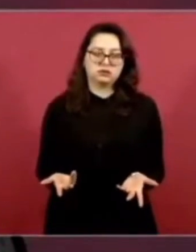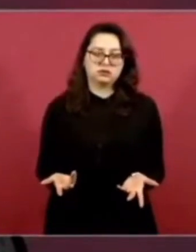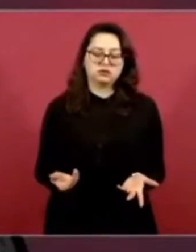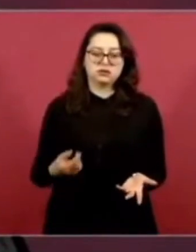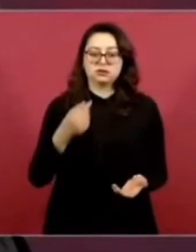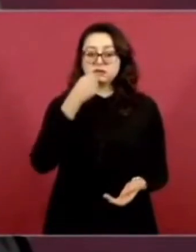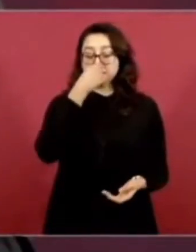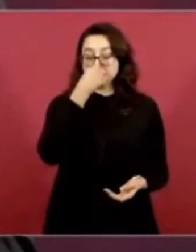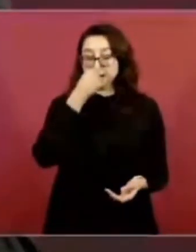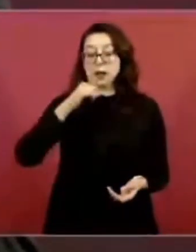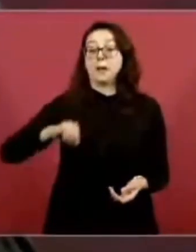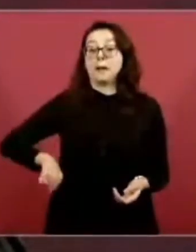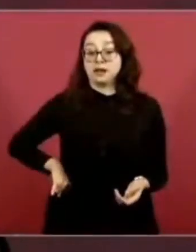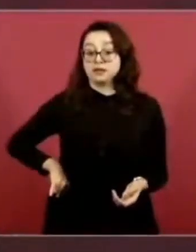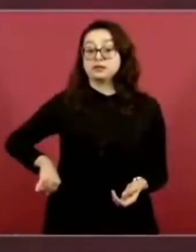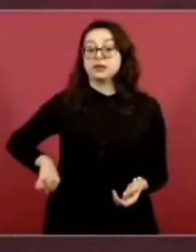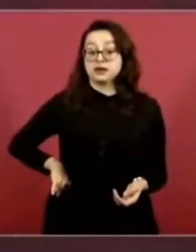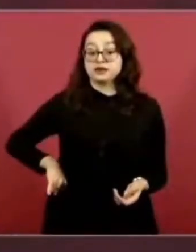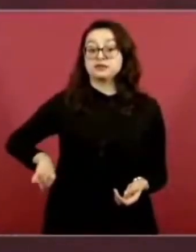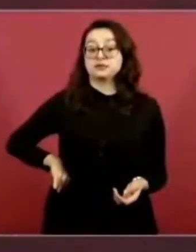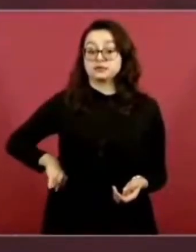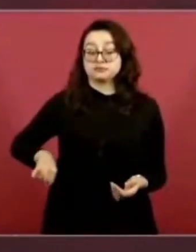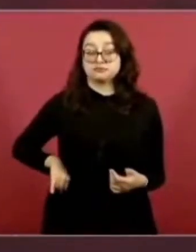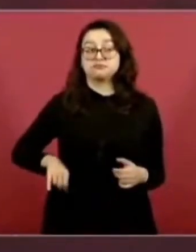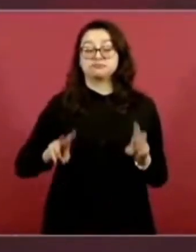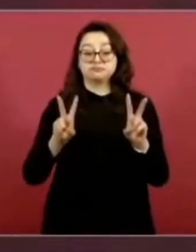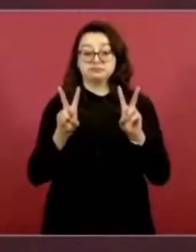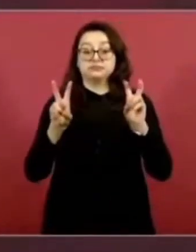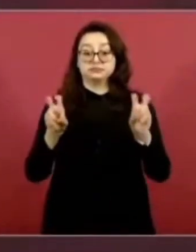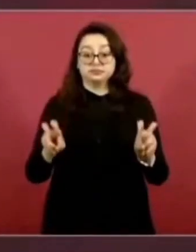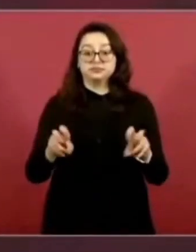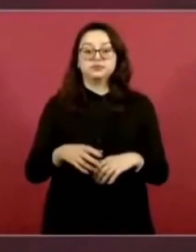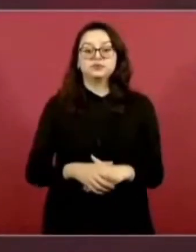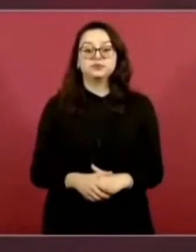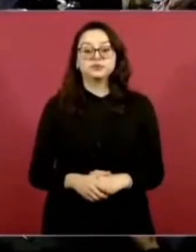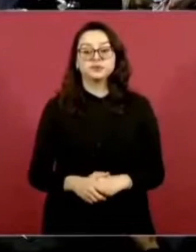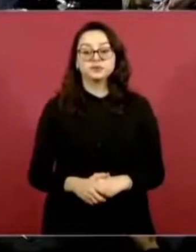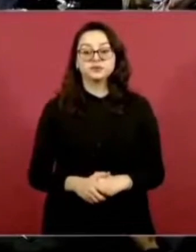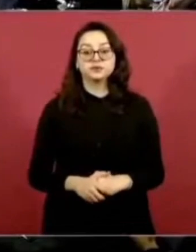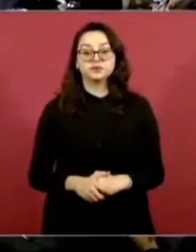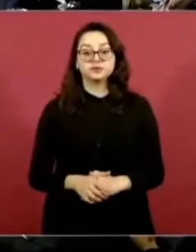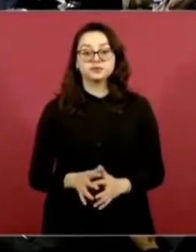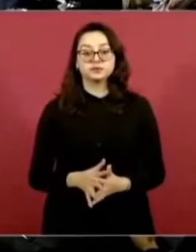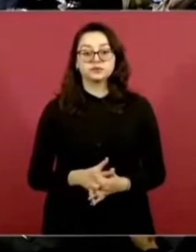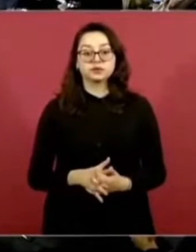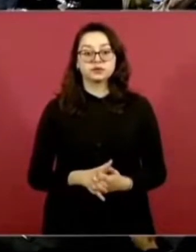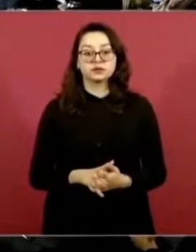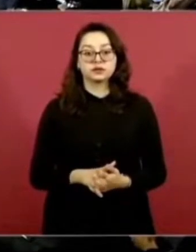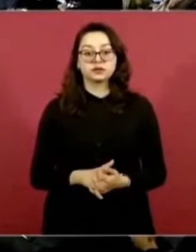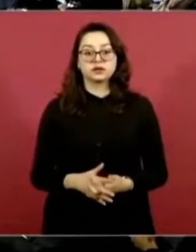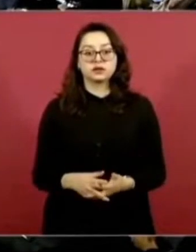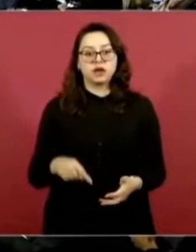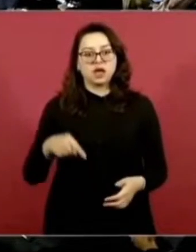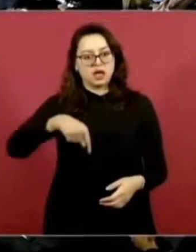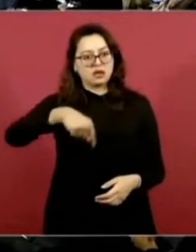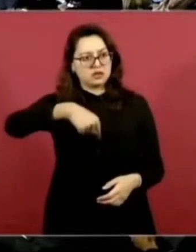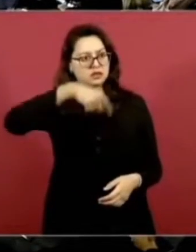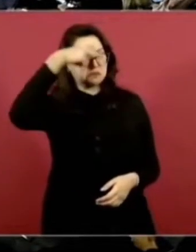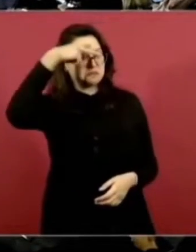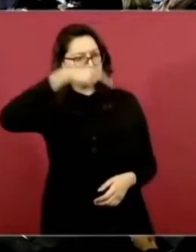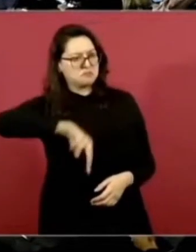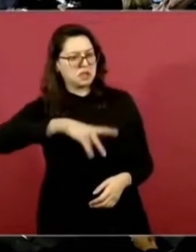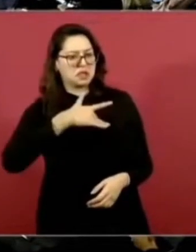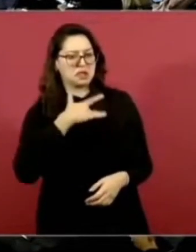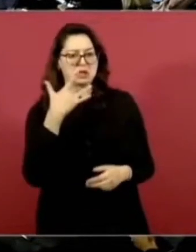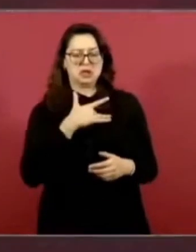Es muy interesante todo lo que está sucediendo. ¿En México dividió a la oposición este triunfo? No, no, no, no, no,